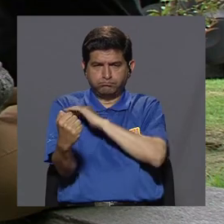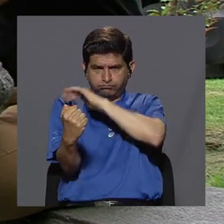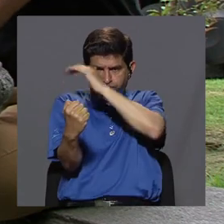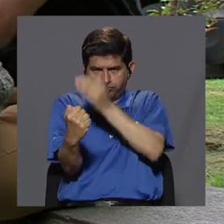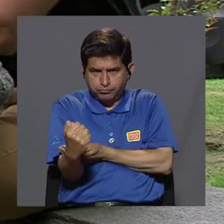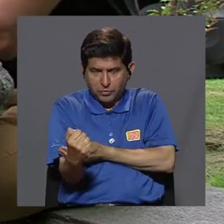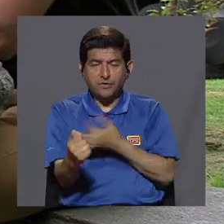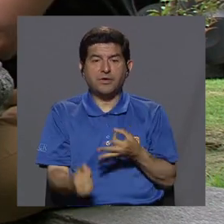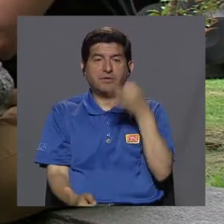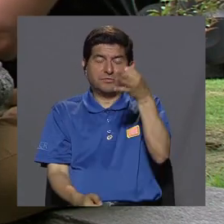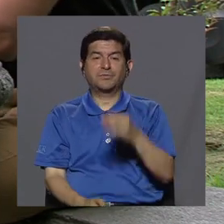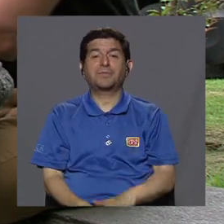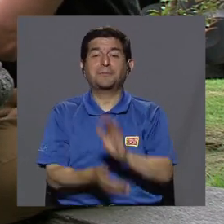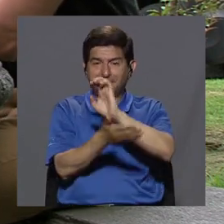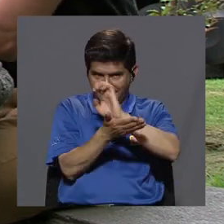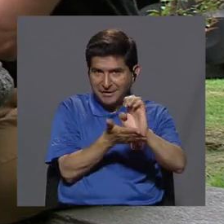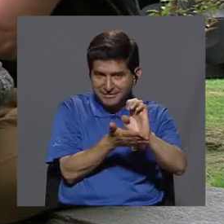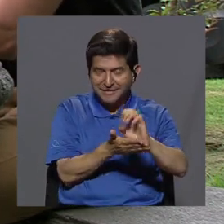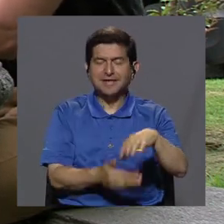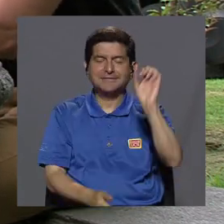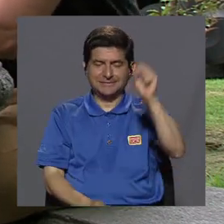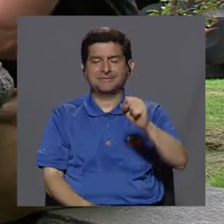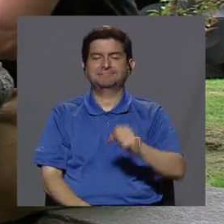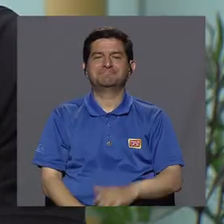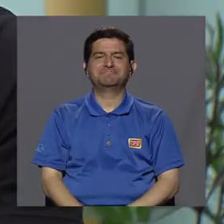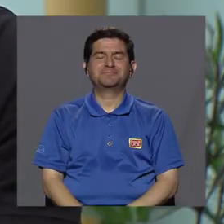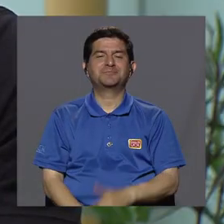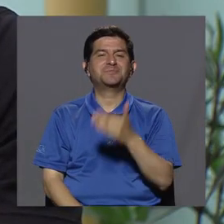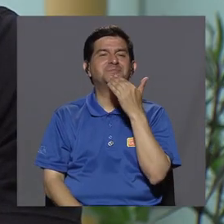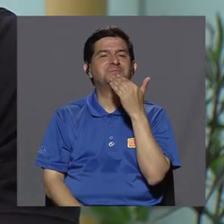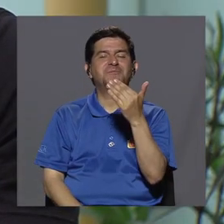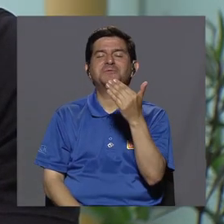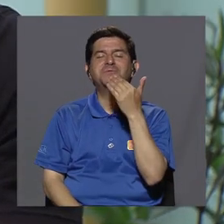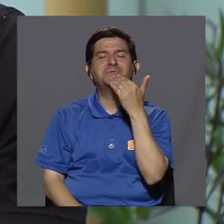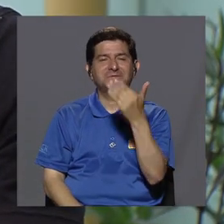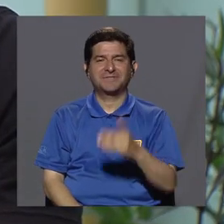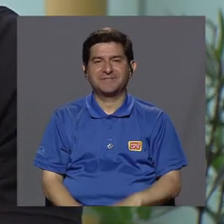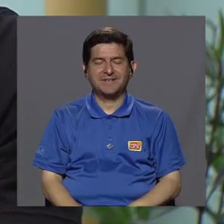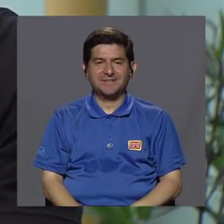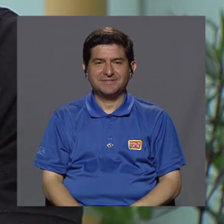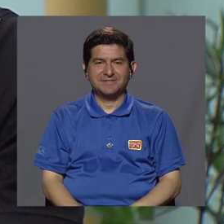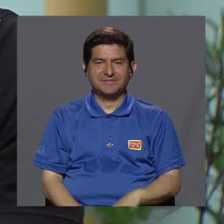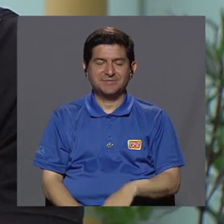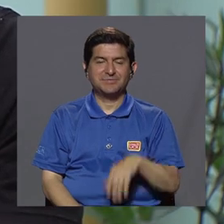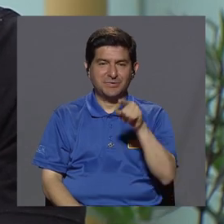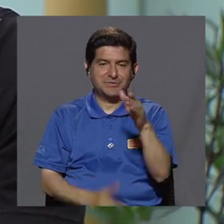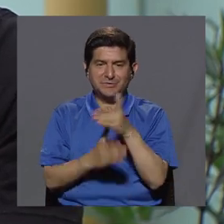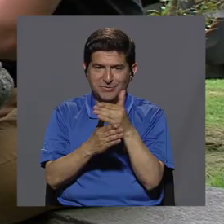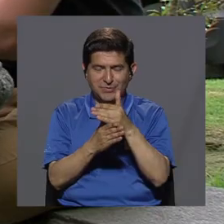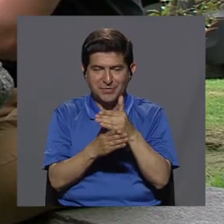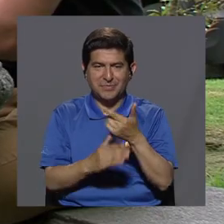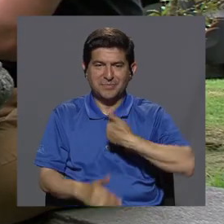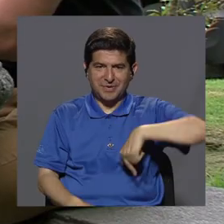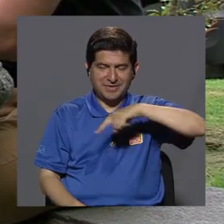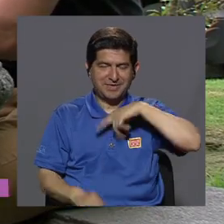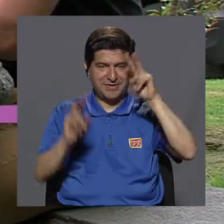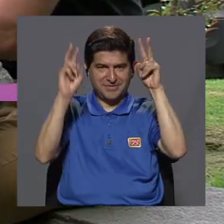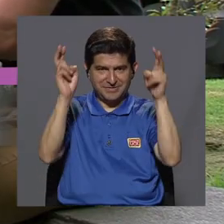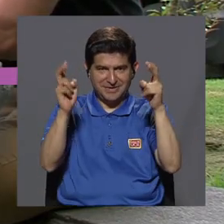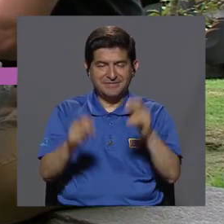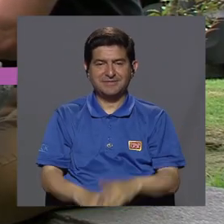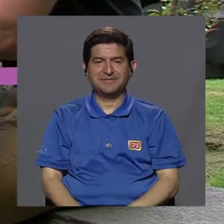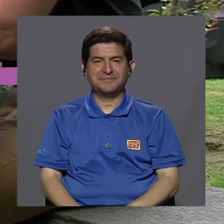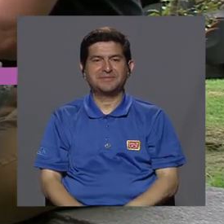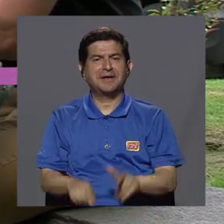para lo que viene. Prevención. Prevención. Exacto. Muchísimas gracias por haber compartido con nosotros este